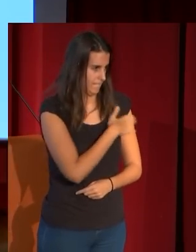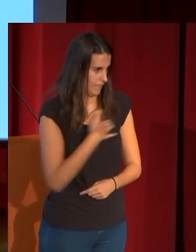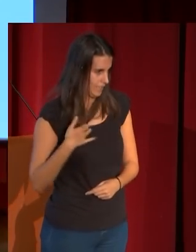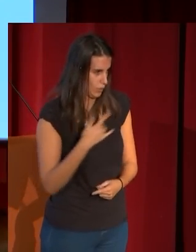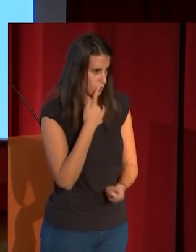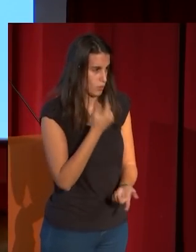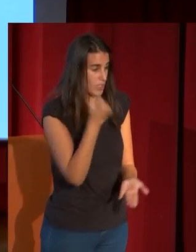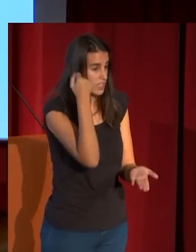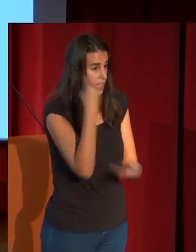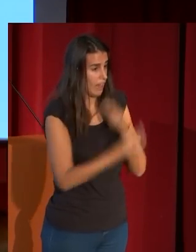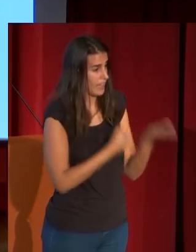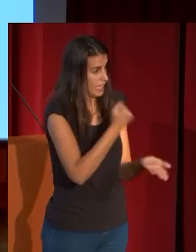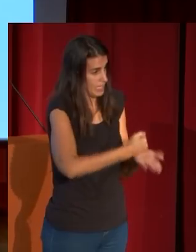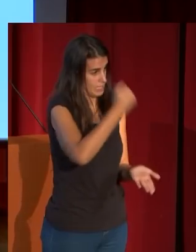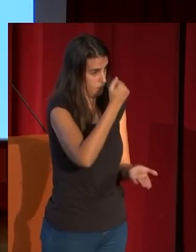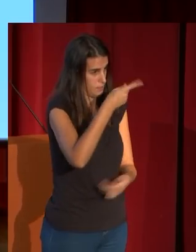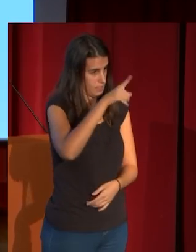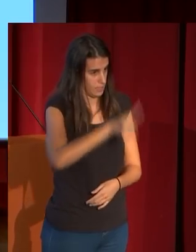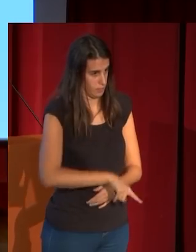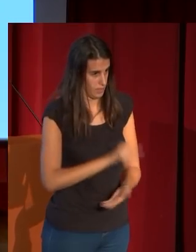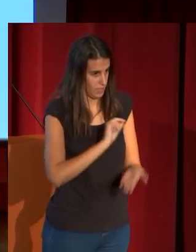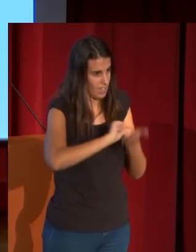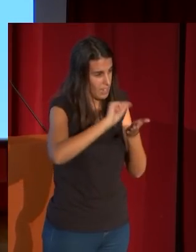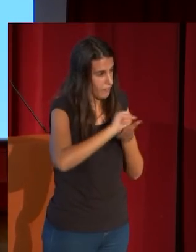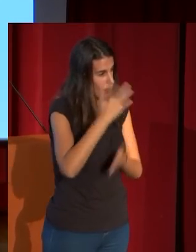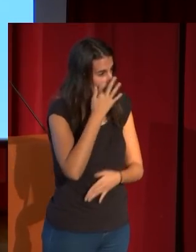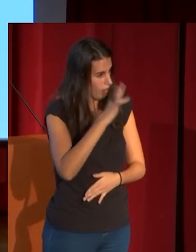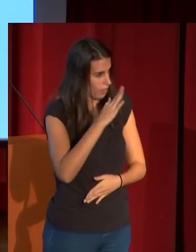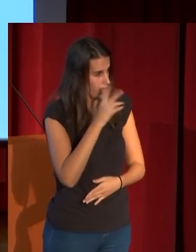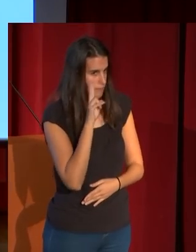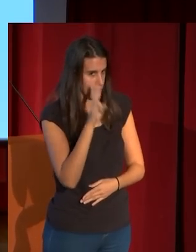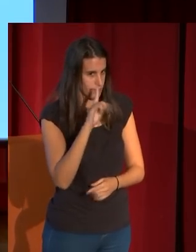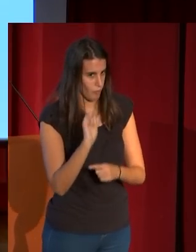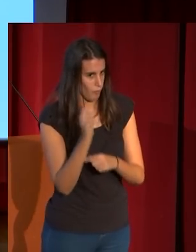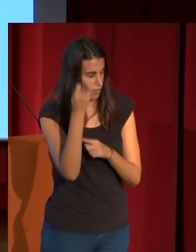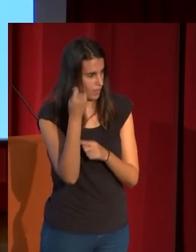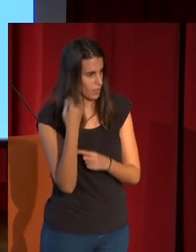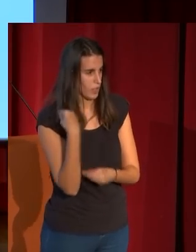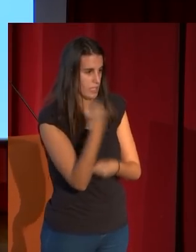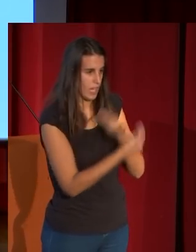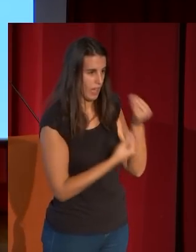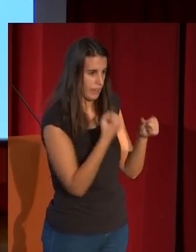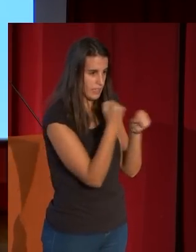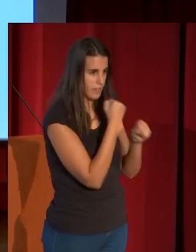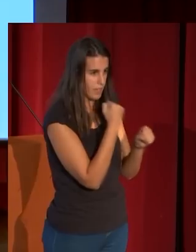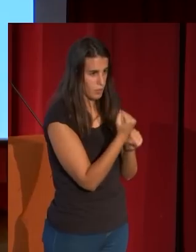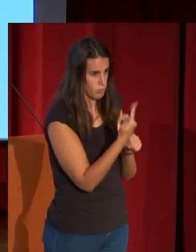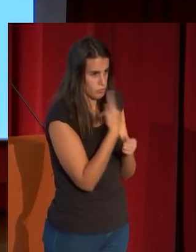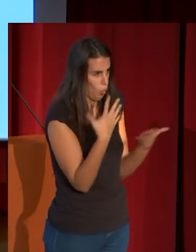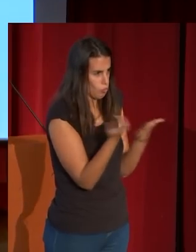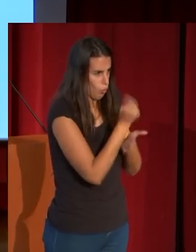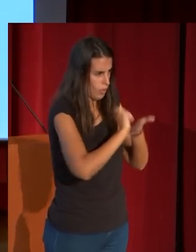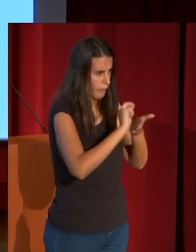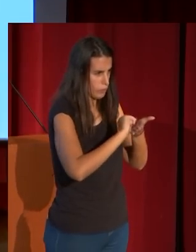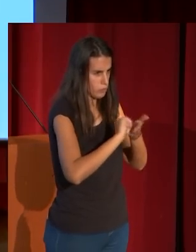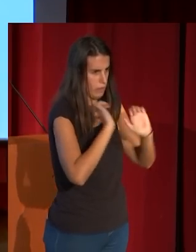estampador, renovador de la estampación del grabado en Francia, y hace una edición de casi todos los grabados.